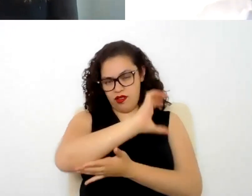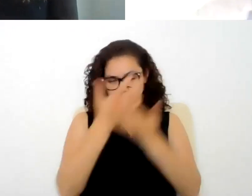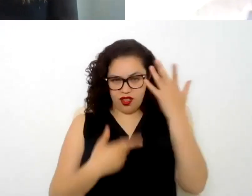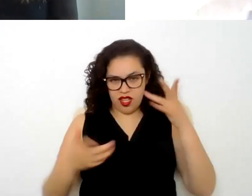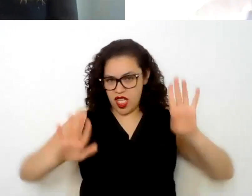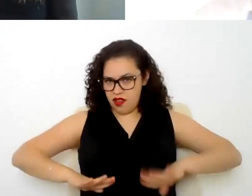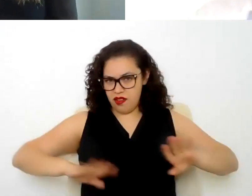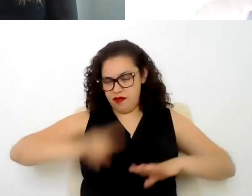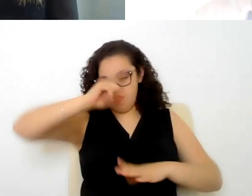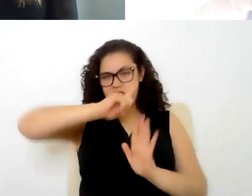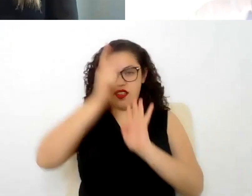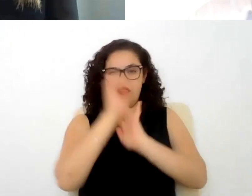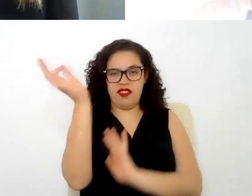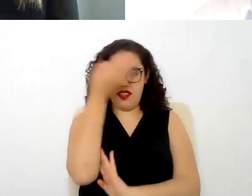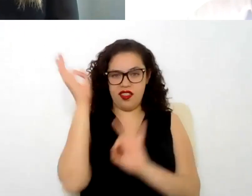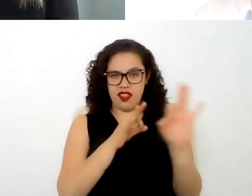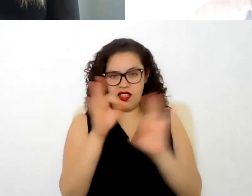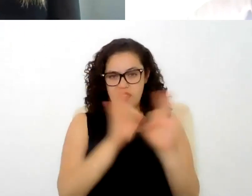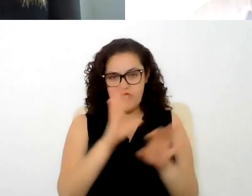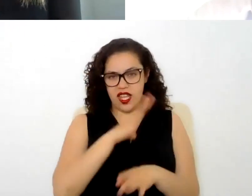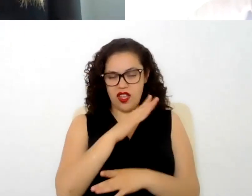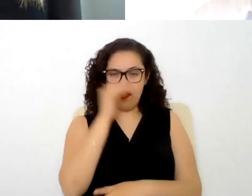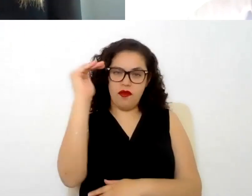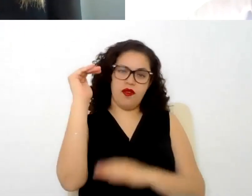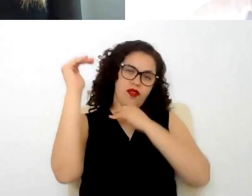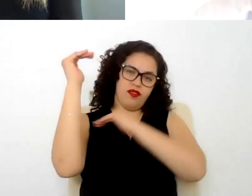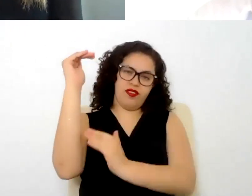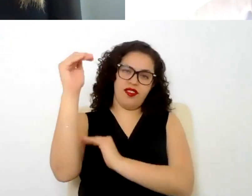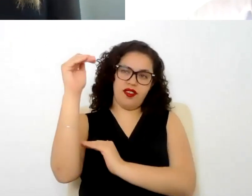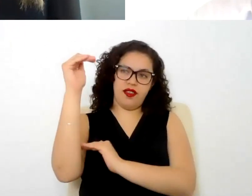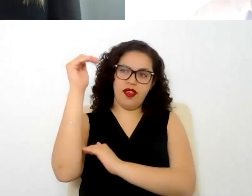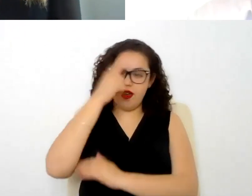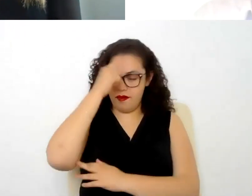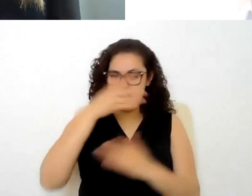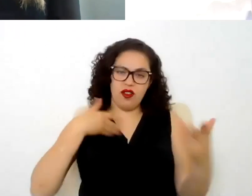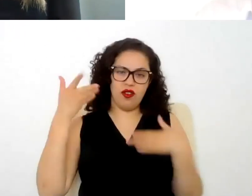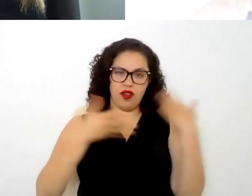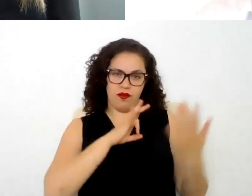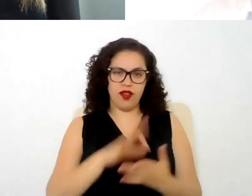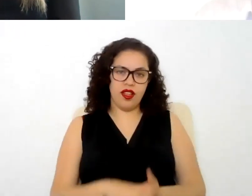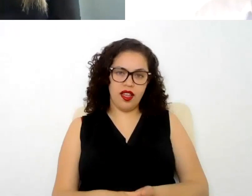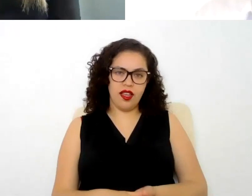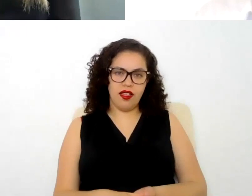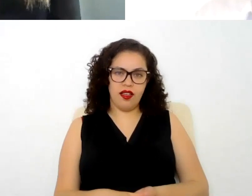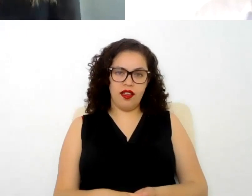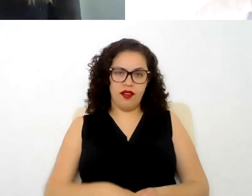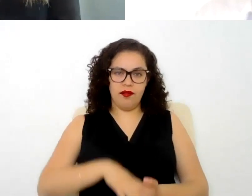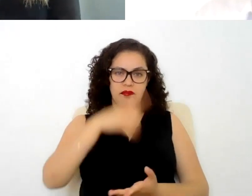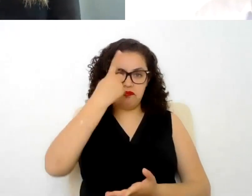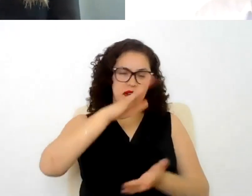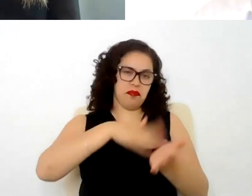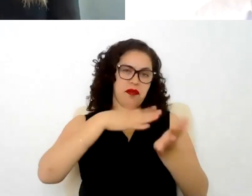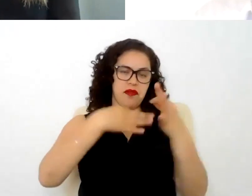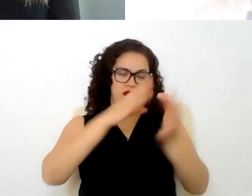federal del trabajo nos establece también tanto un mínimo como un máximo para poder celebrar este documento este